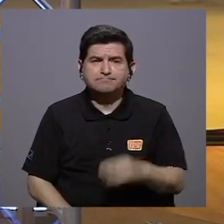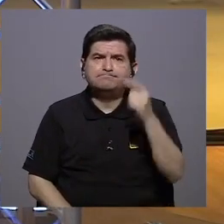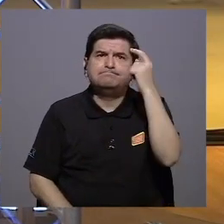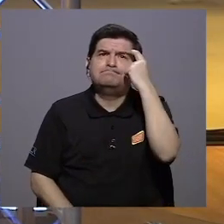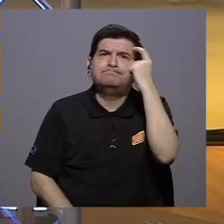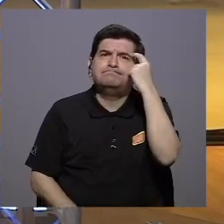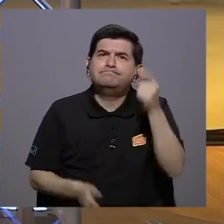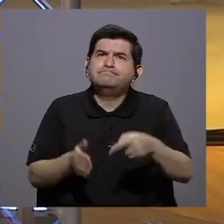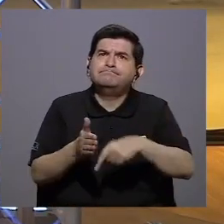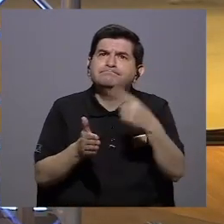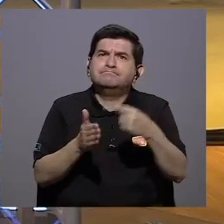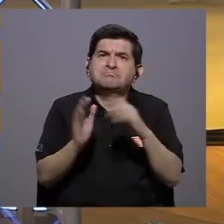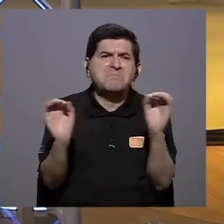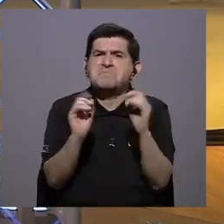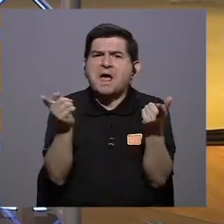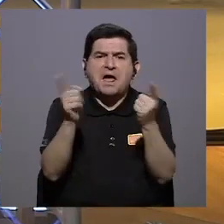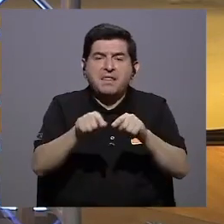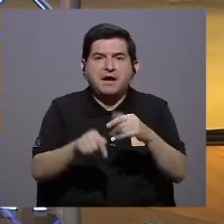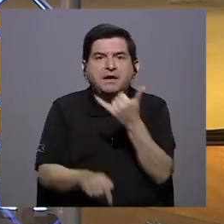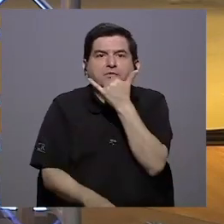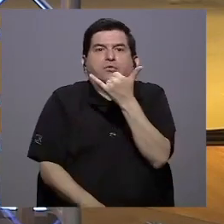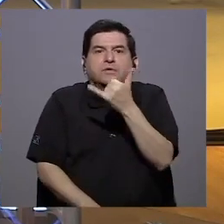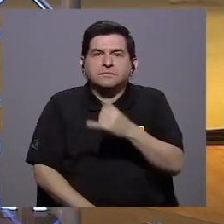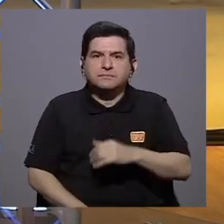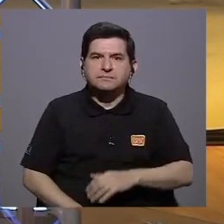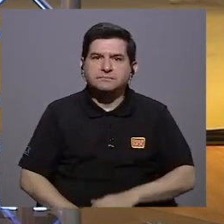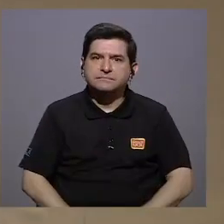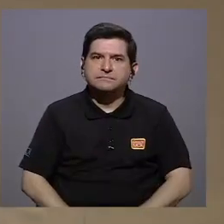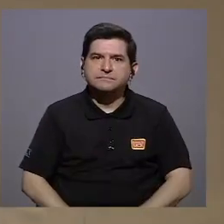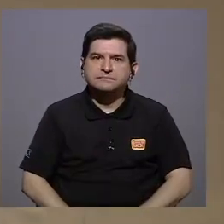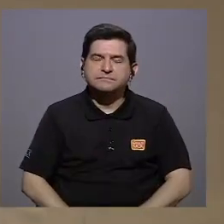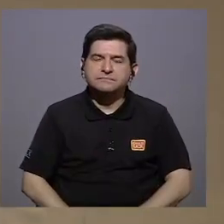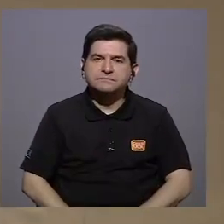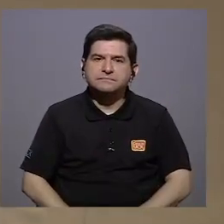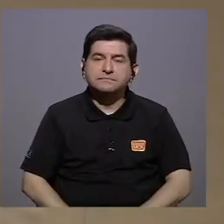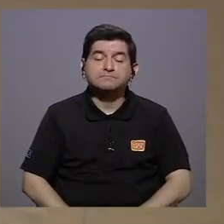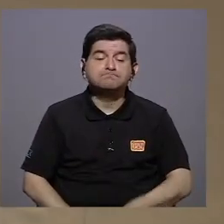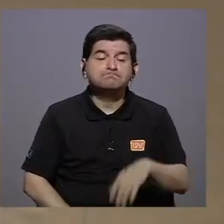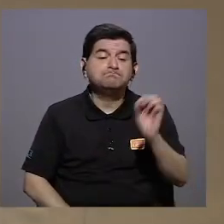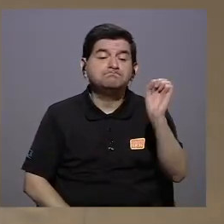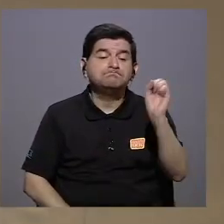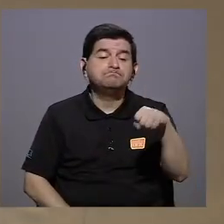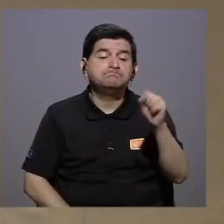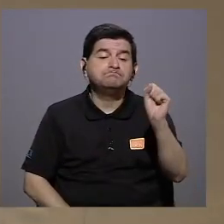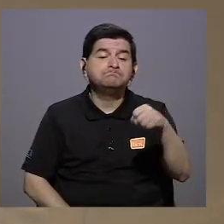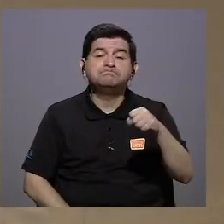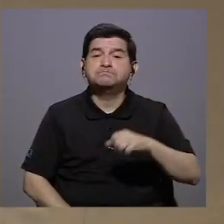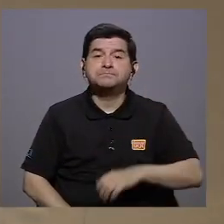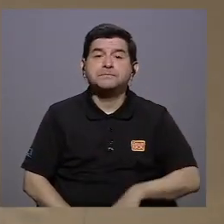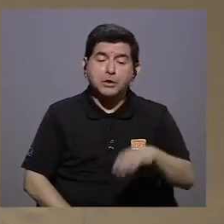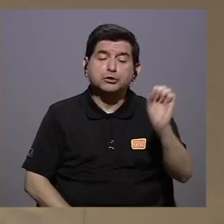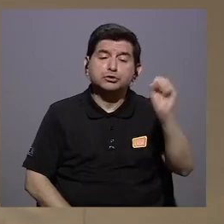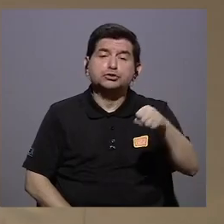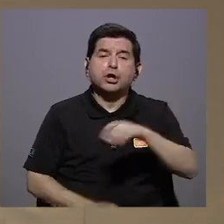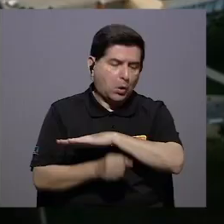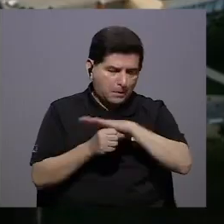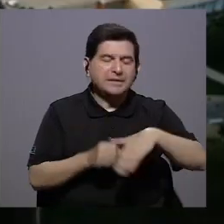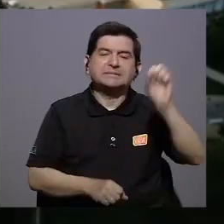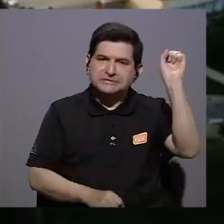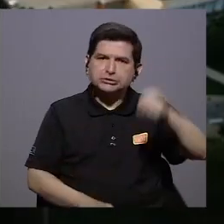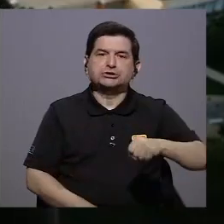pensar en ocasiones que no pasan es un error también sí sí sí sí